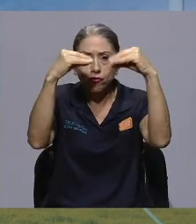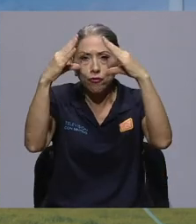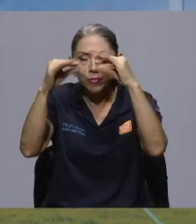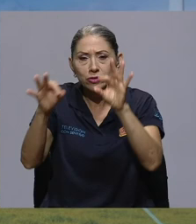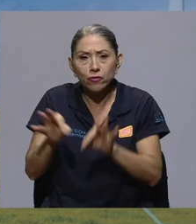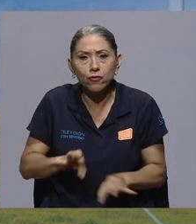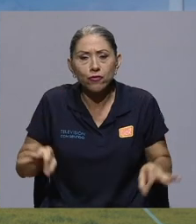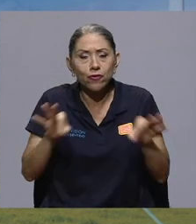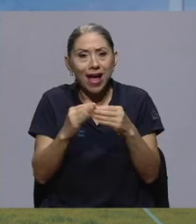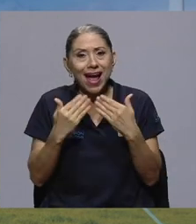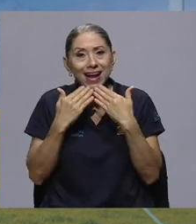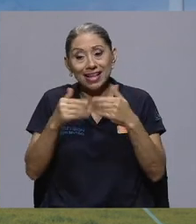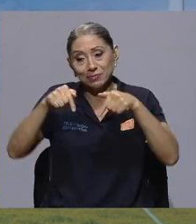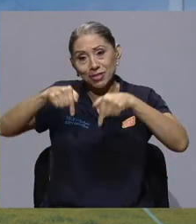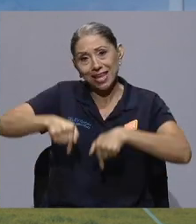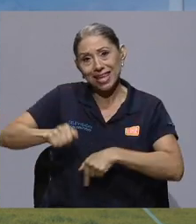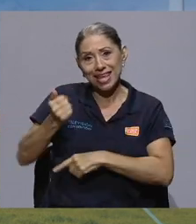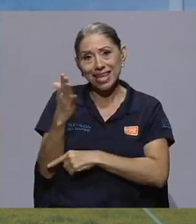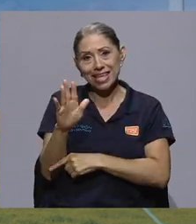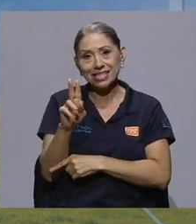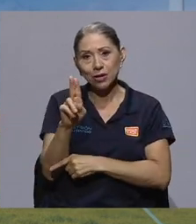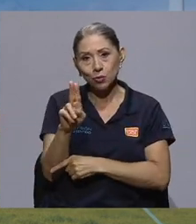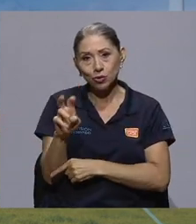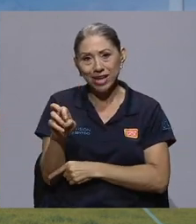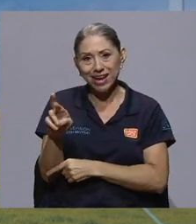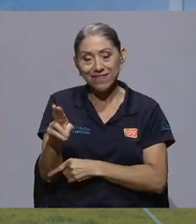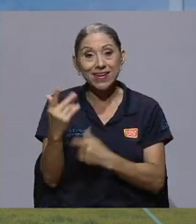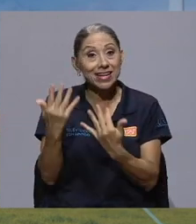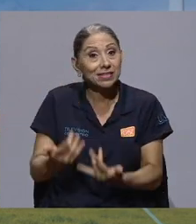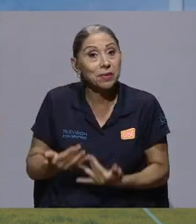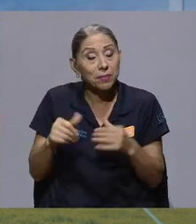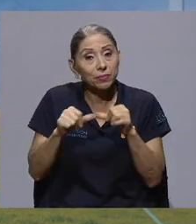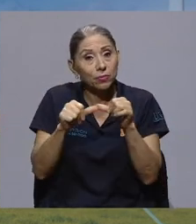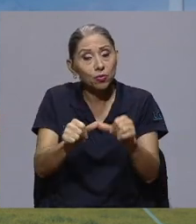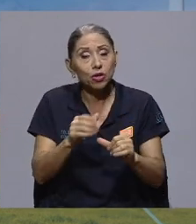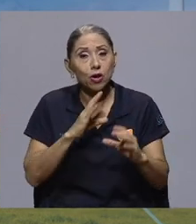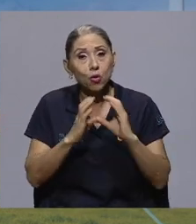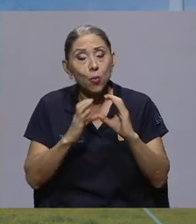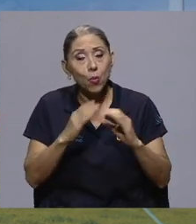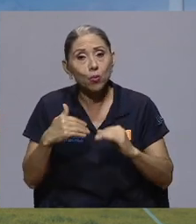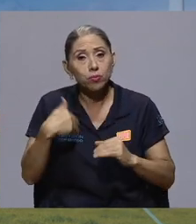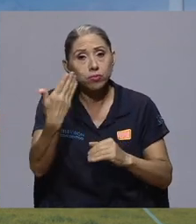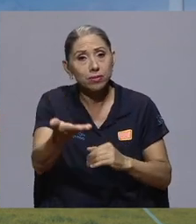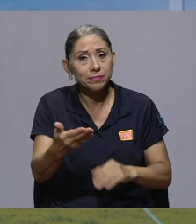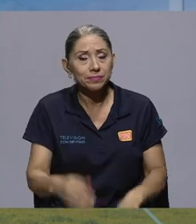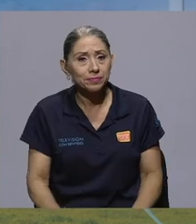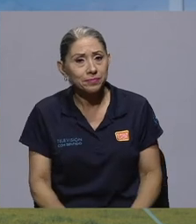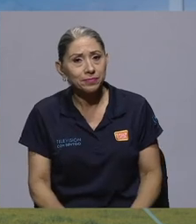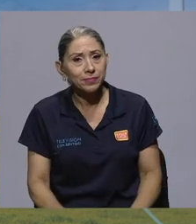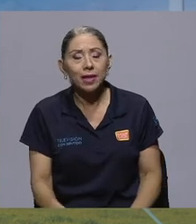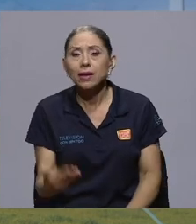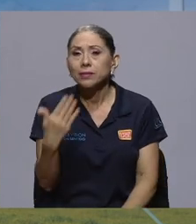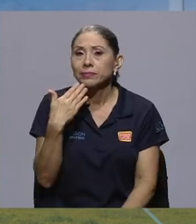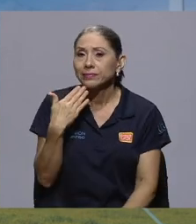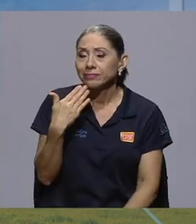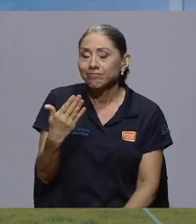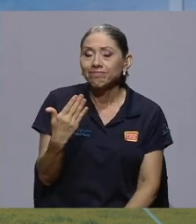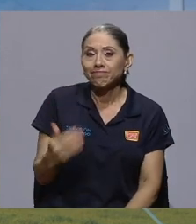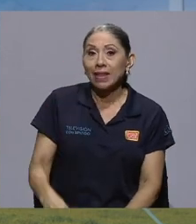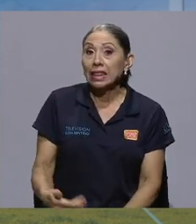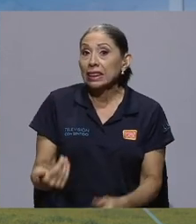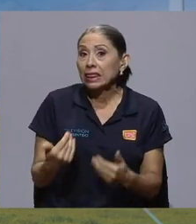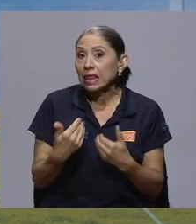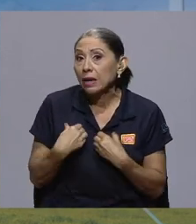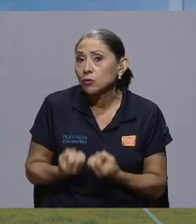agradecemos aquí en 15UCR, así es que esperamos también continuar la conversación en otro momento, Carla. Muchas gracias, Ronald, tenemos